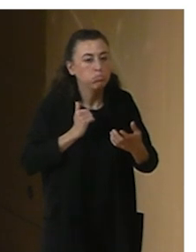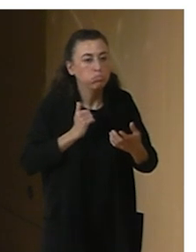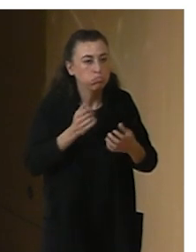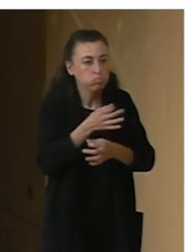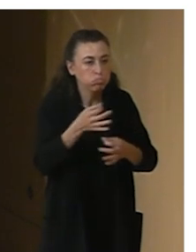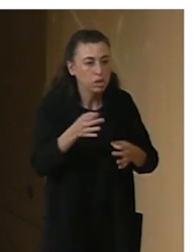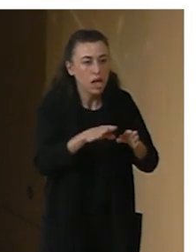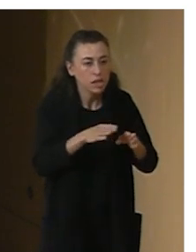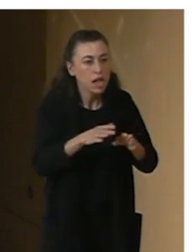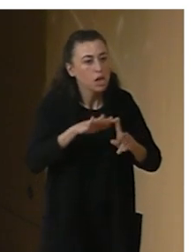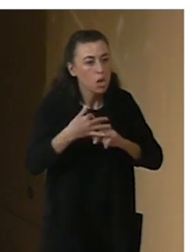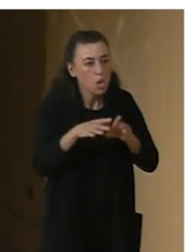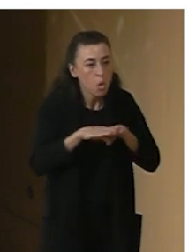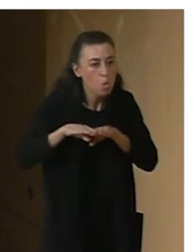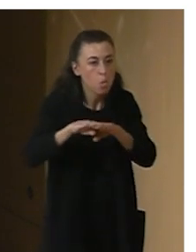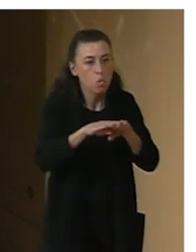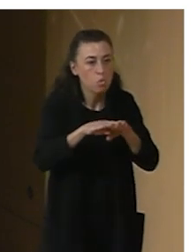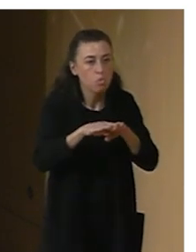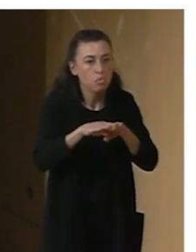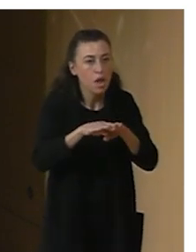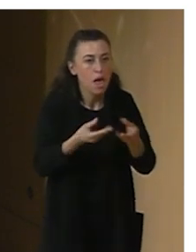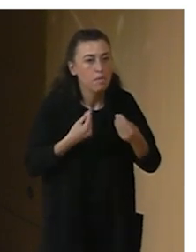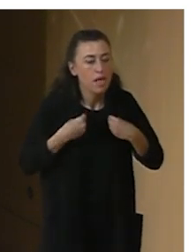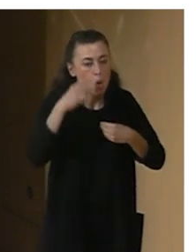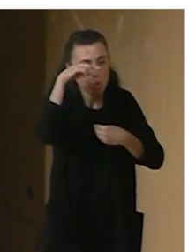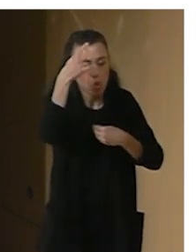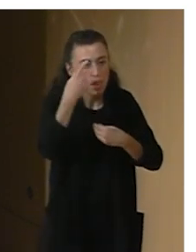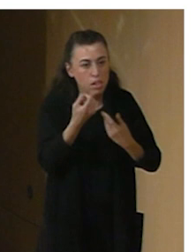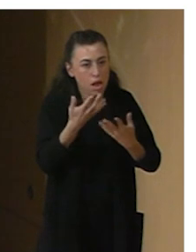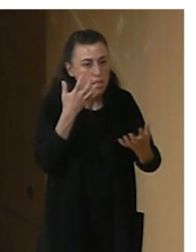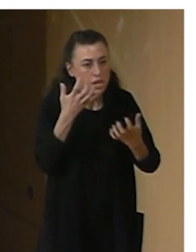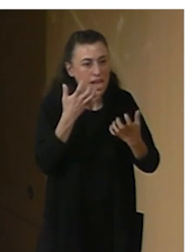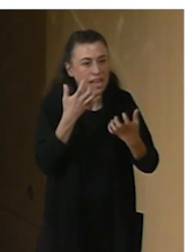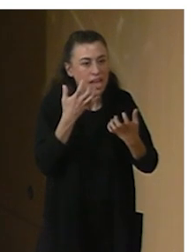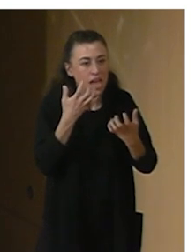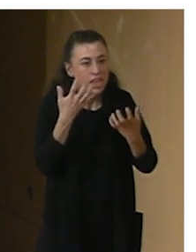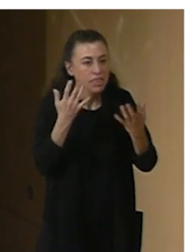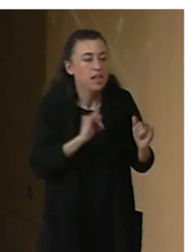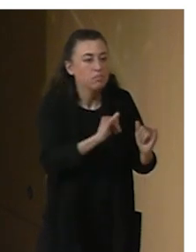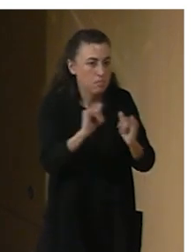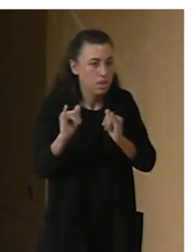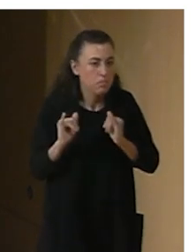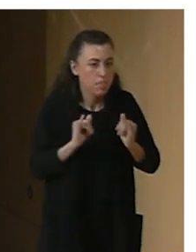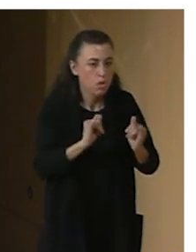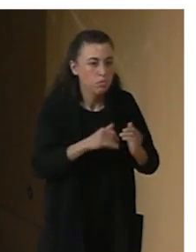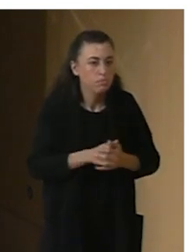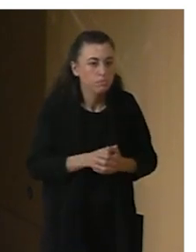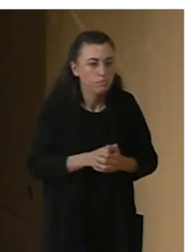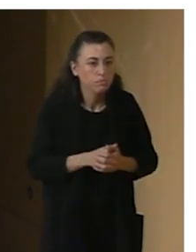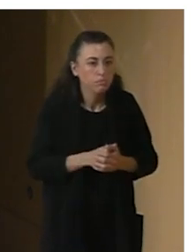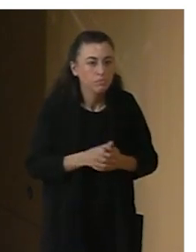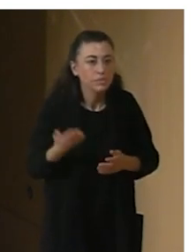participar en la vida cultural, artística, recreativa y de esparcimiento. En el 2019